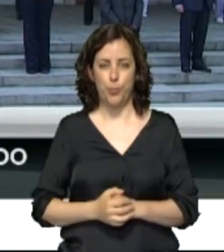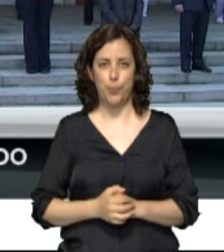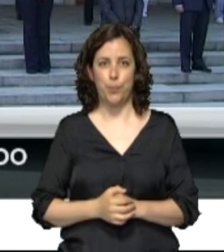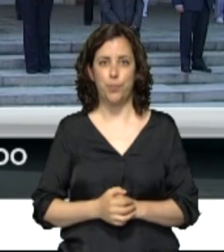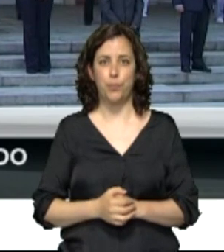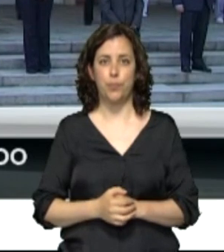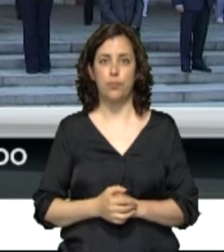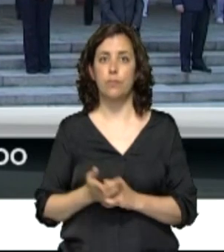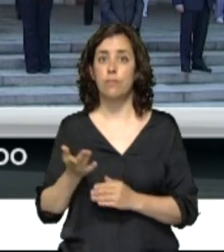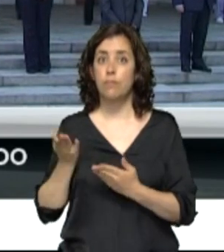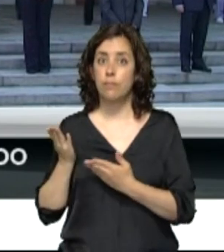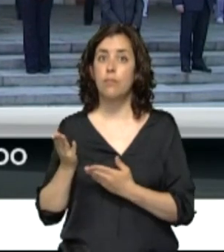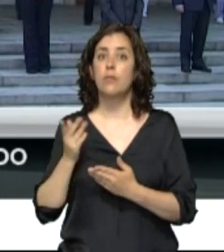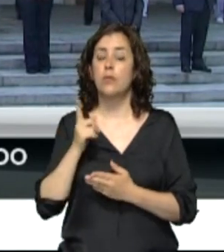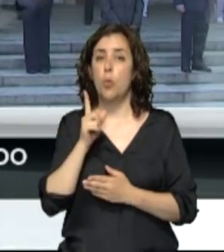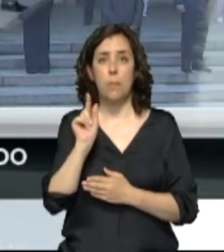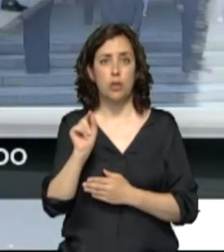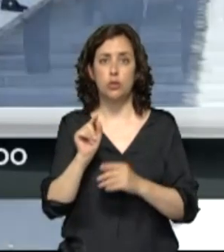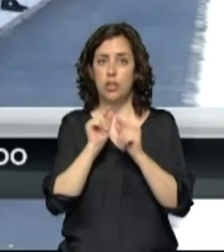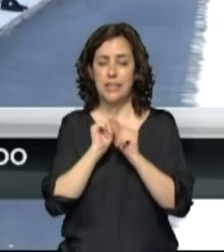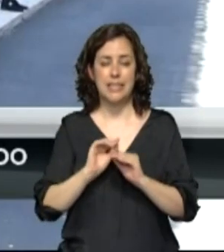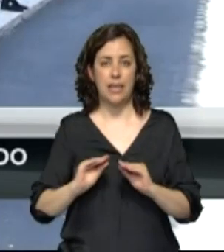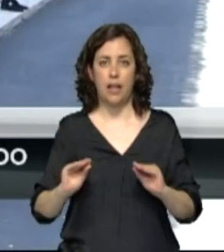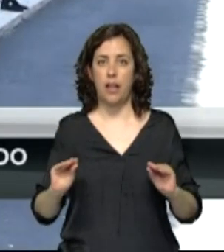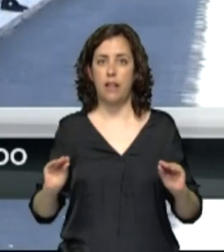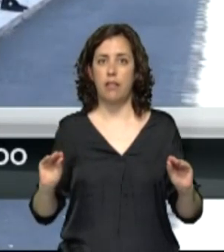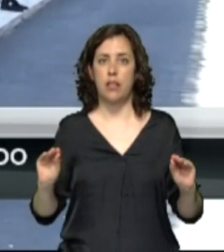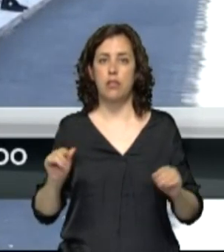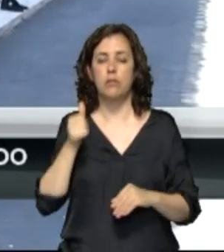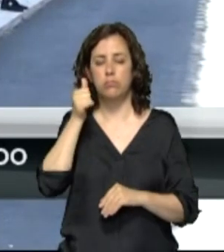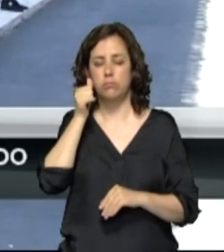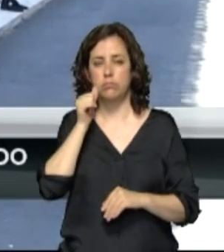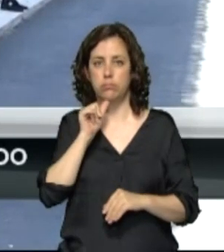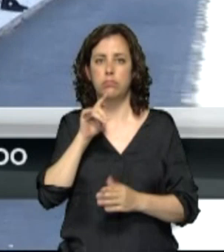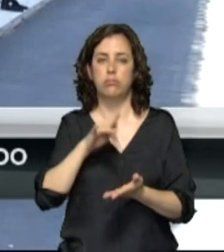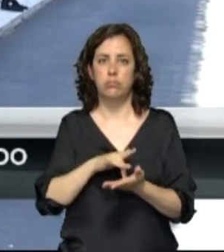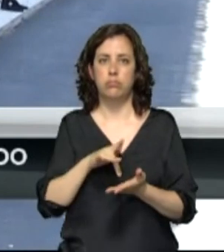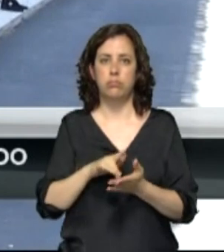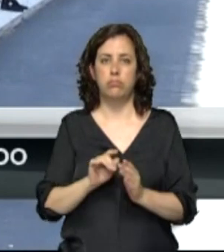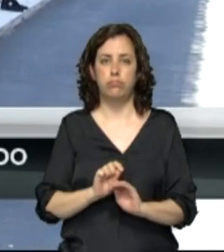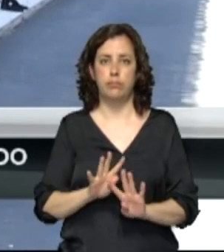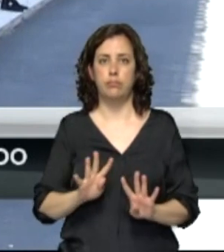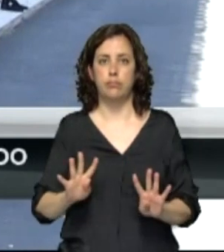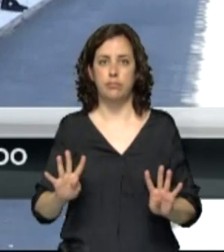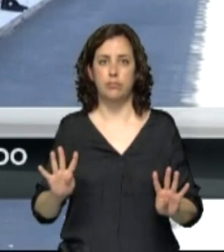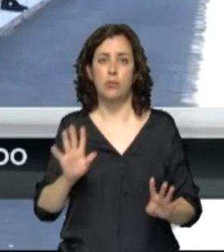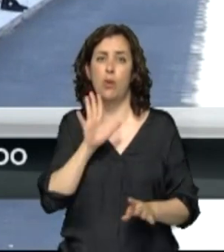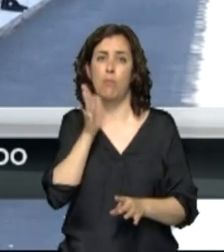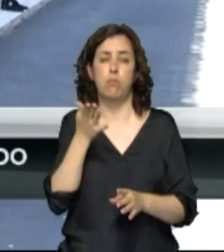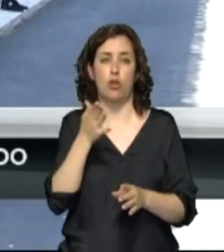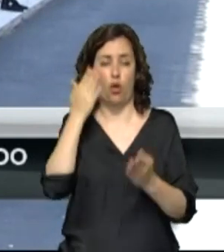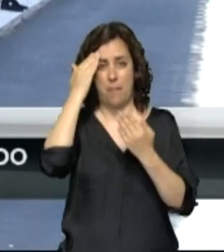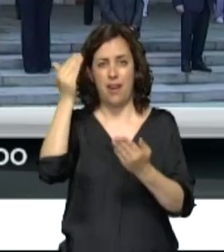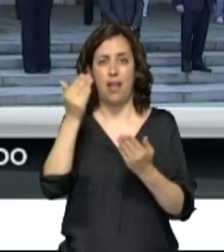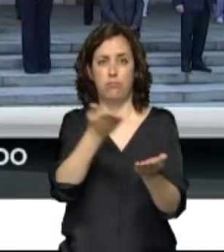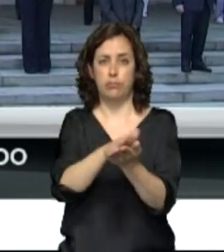Es el minuto de silencio que el presidente del gobierno, Pedro Sánchez, ha encabezado a las puertas de Moncloa... ...por las víctimas del coronavirus. Junto a